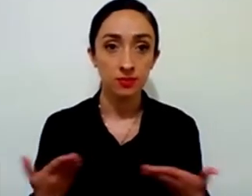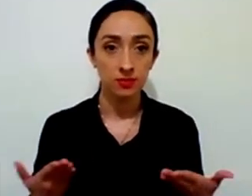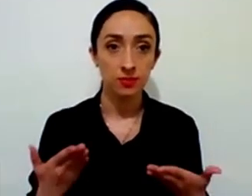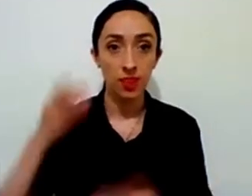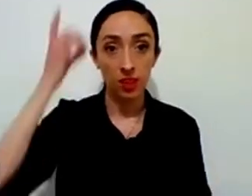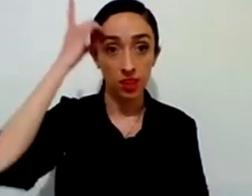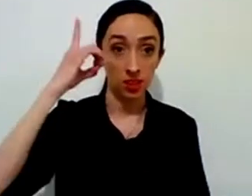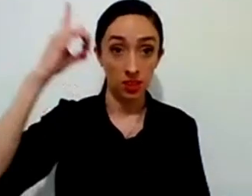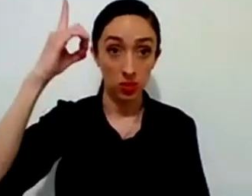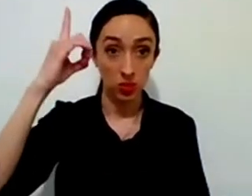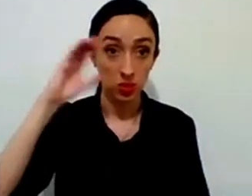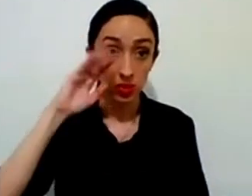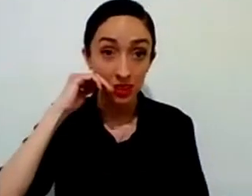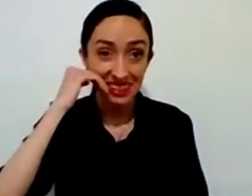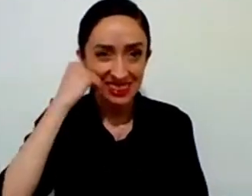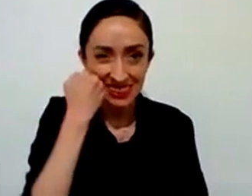pacto con nosotros